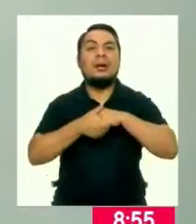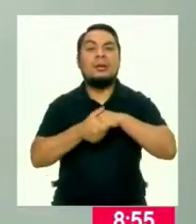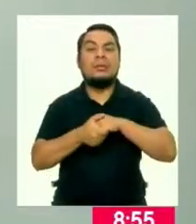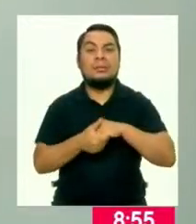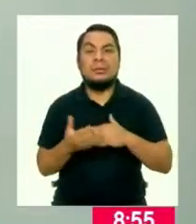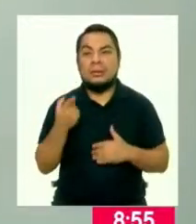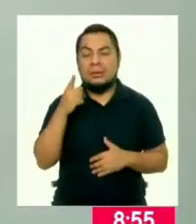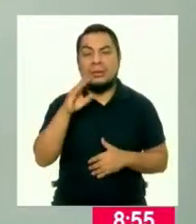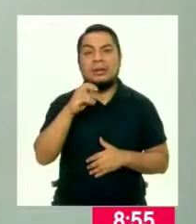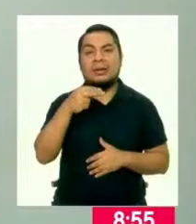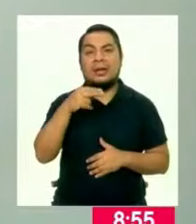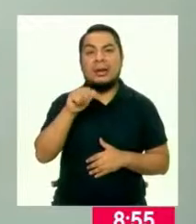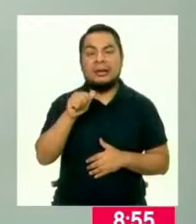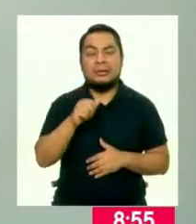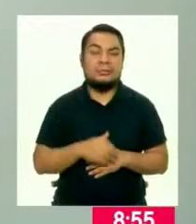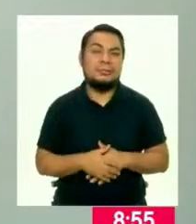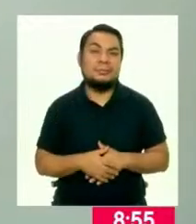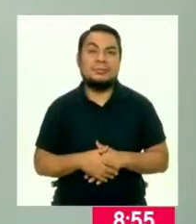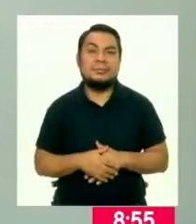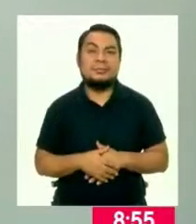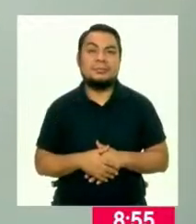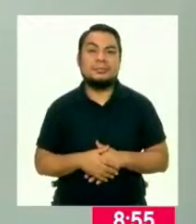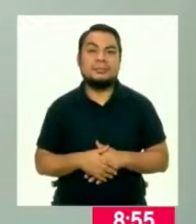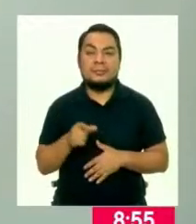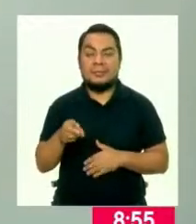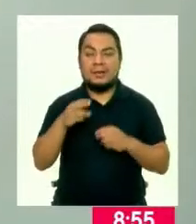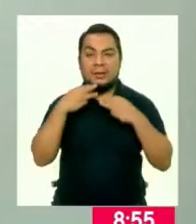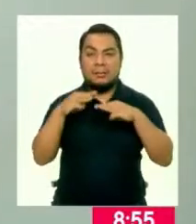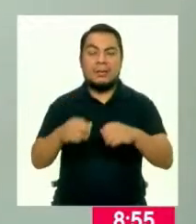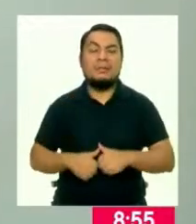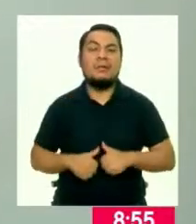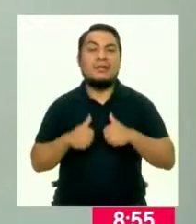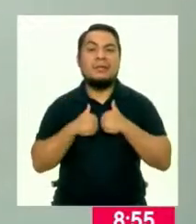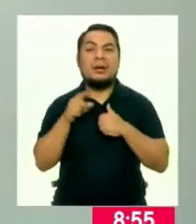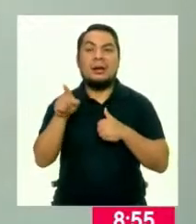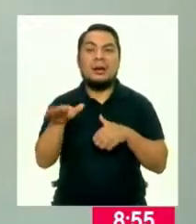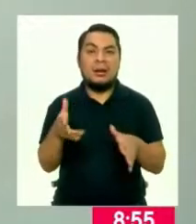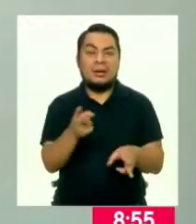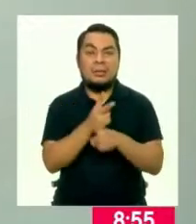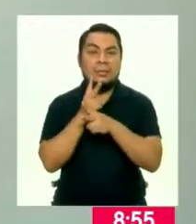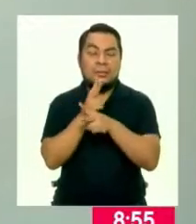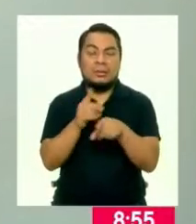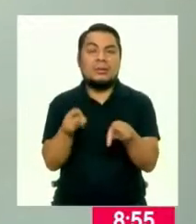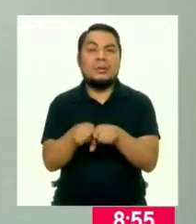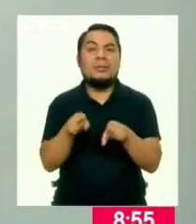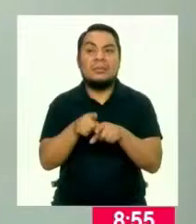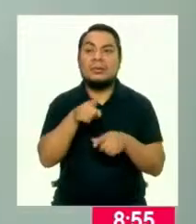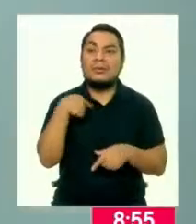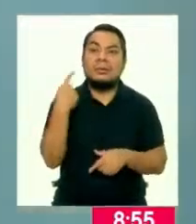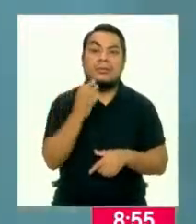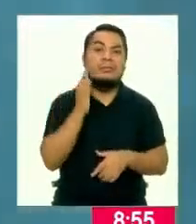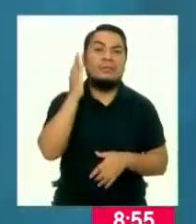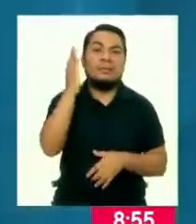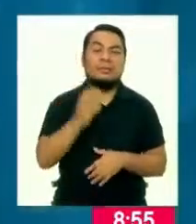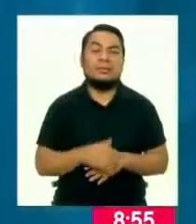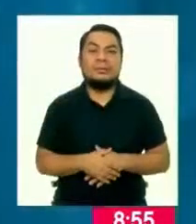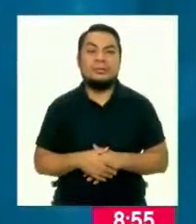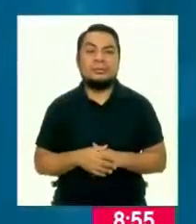para Learta Verde. El mar es vida y hay que cuidarlo porque también es nuestro futuro.